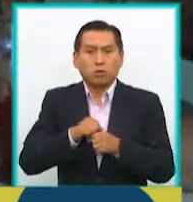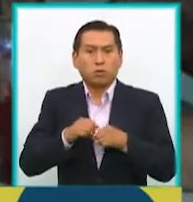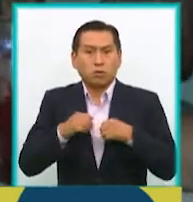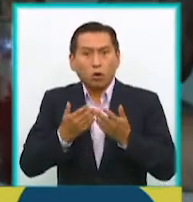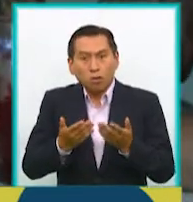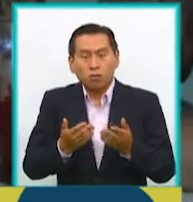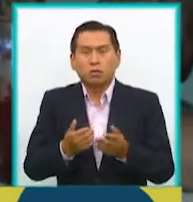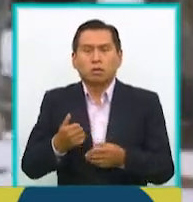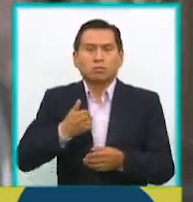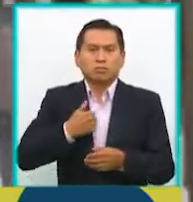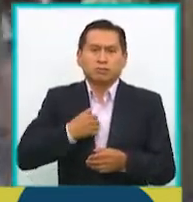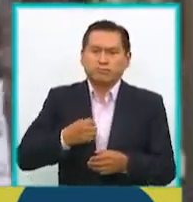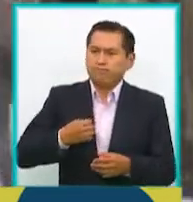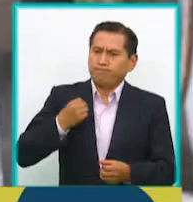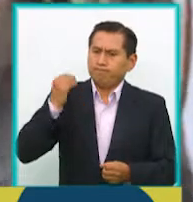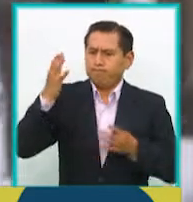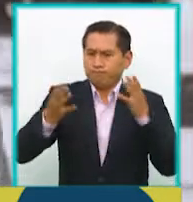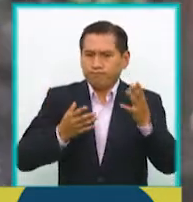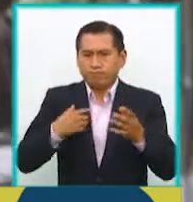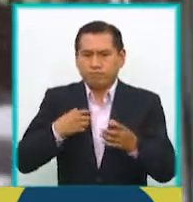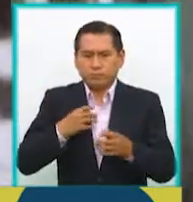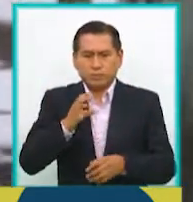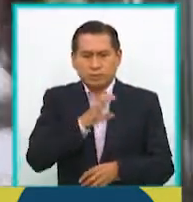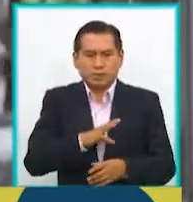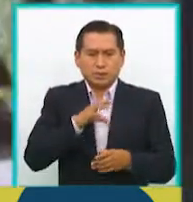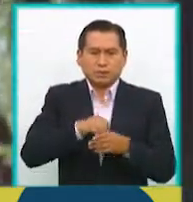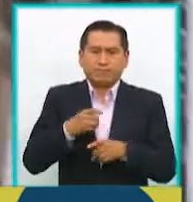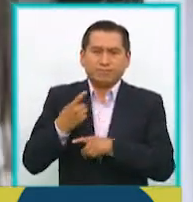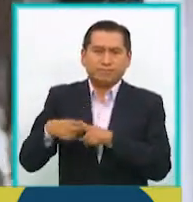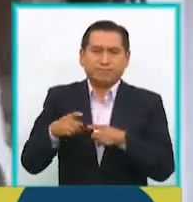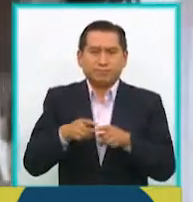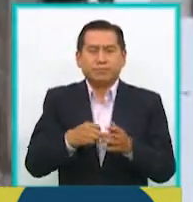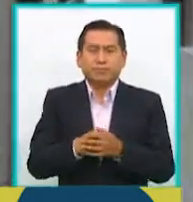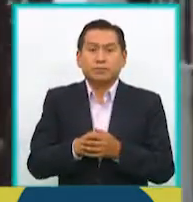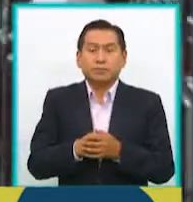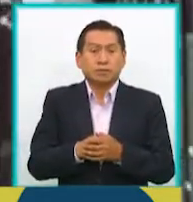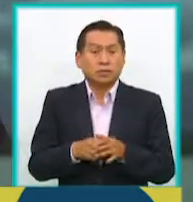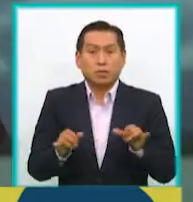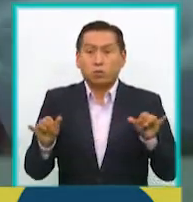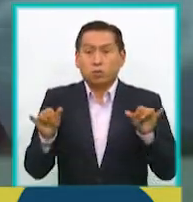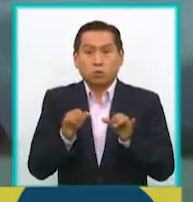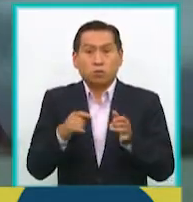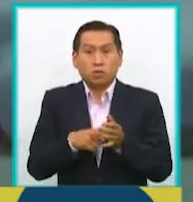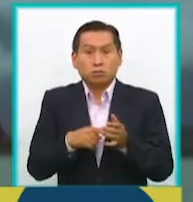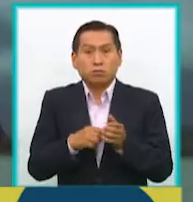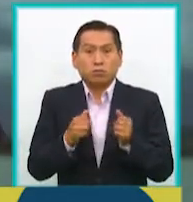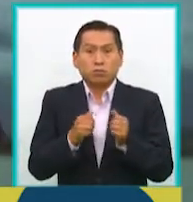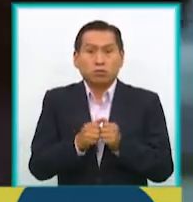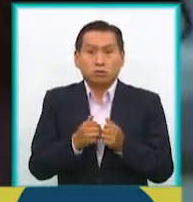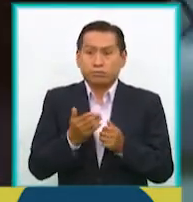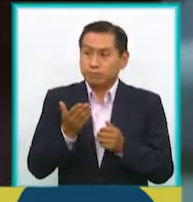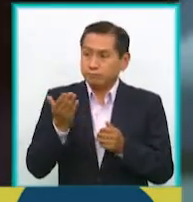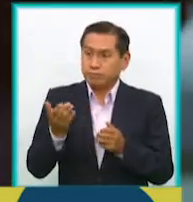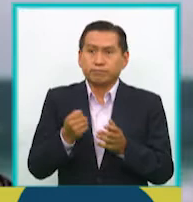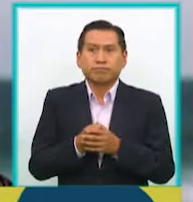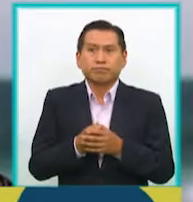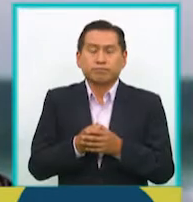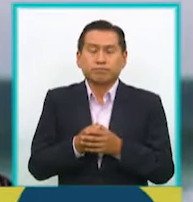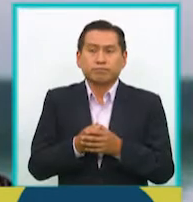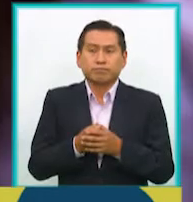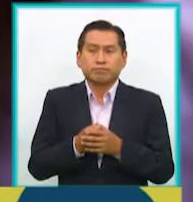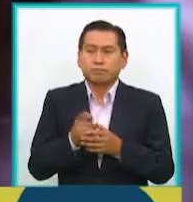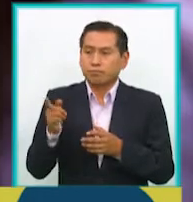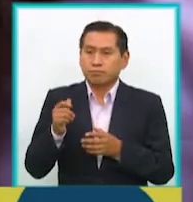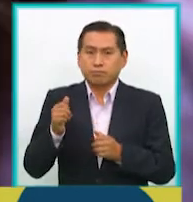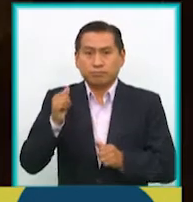y desarrolla todo ya el submundo que hay en los personajes. Lo mismo pasa con Rudy Bluske, el